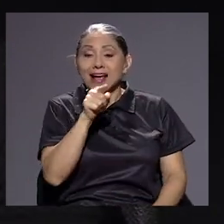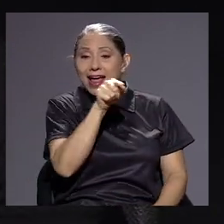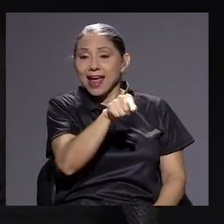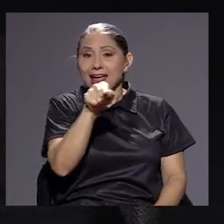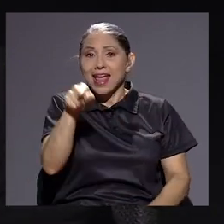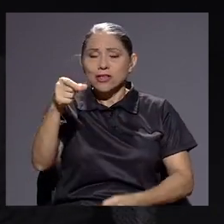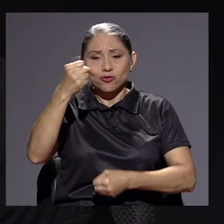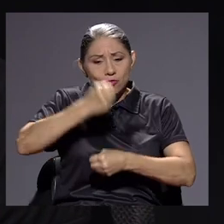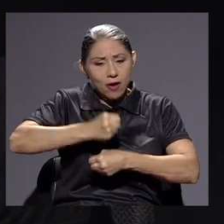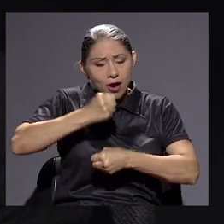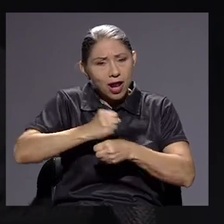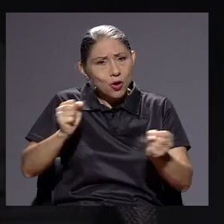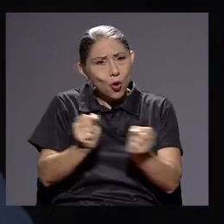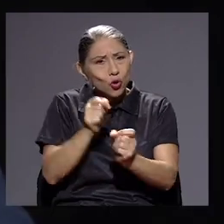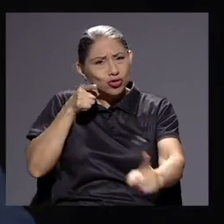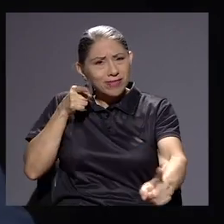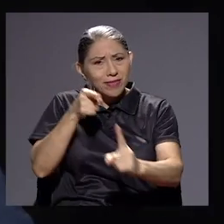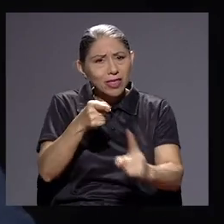labor con sentido.